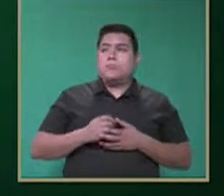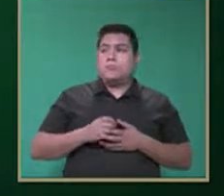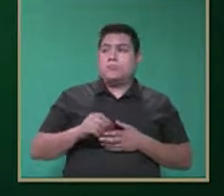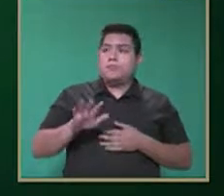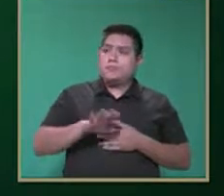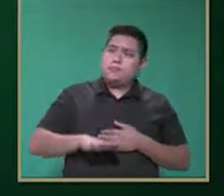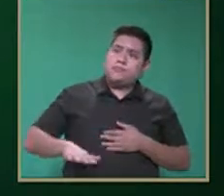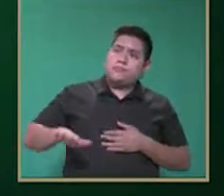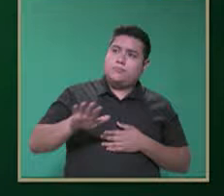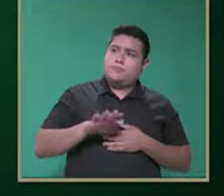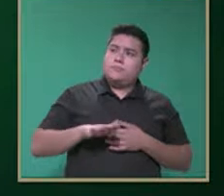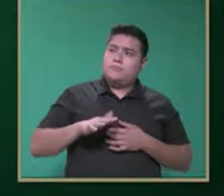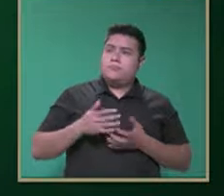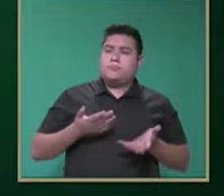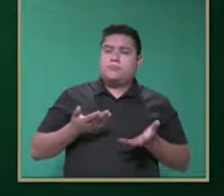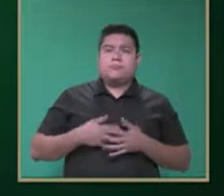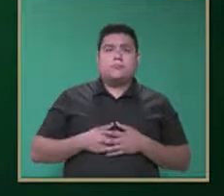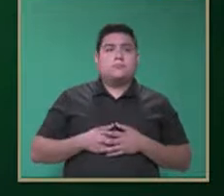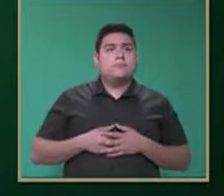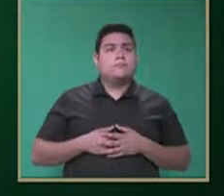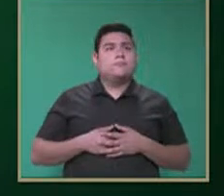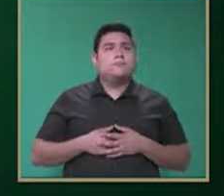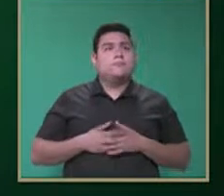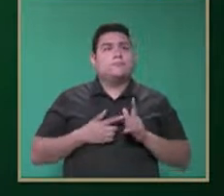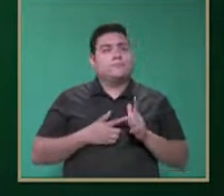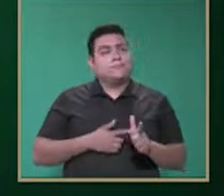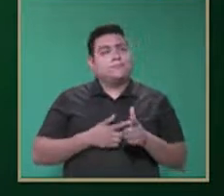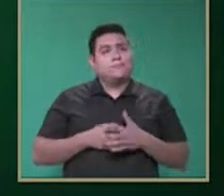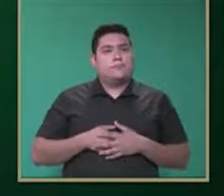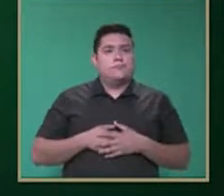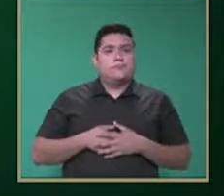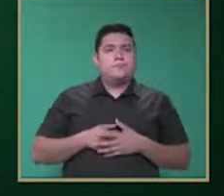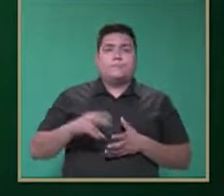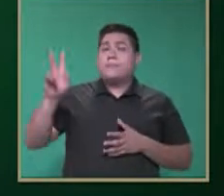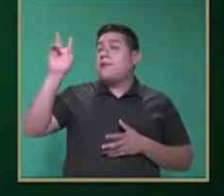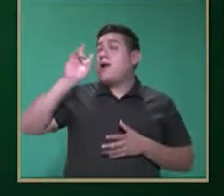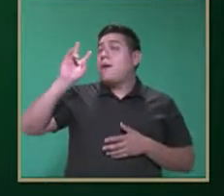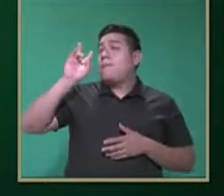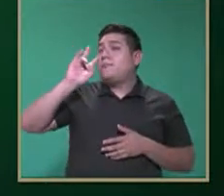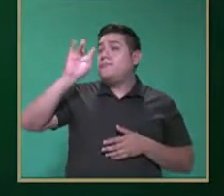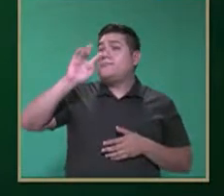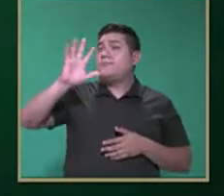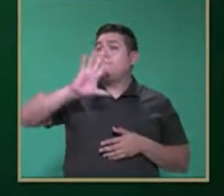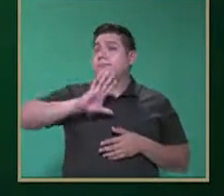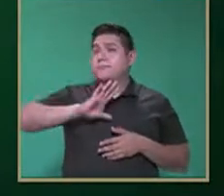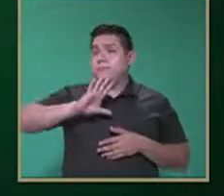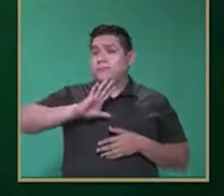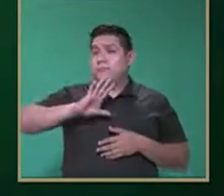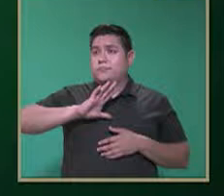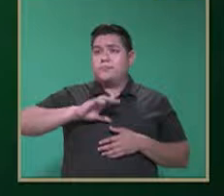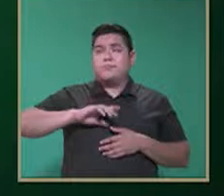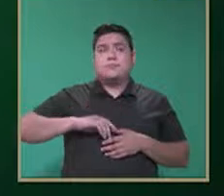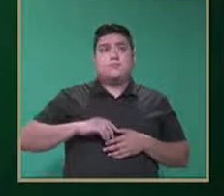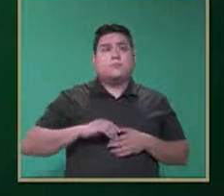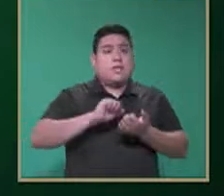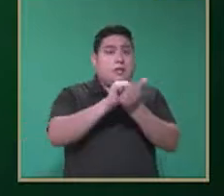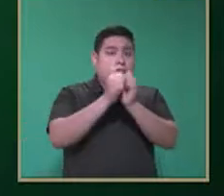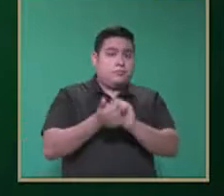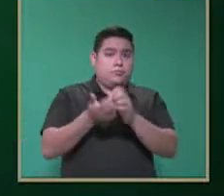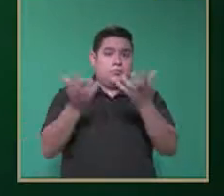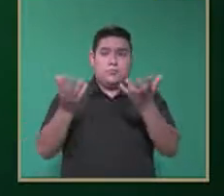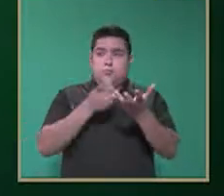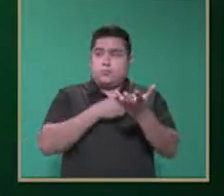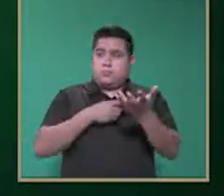contexto en el que se desempeñe. Continuamos y vemos que tenemos que hacer ajustes.